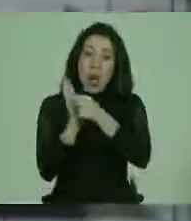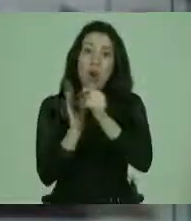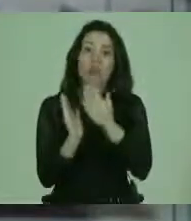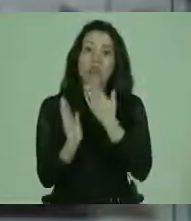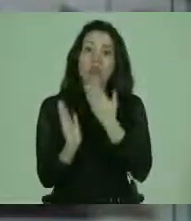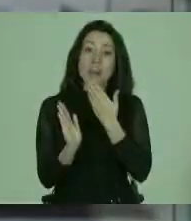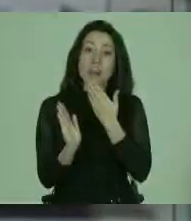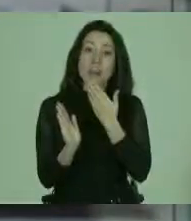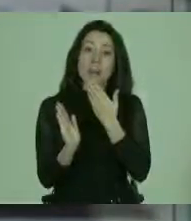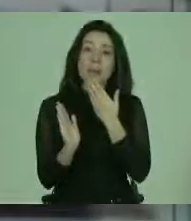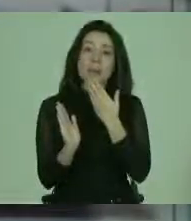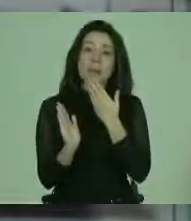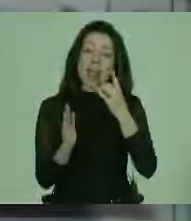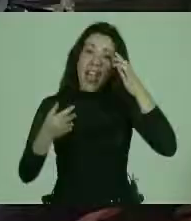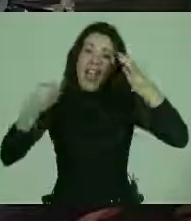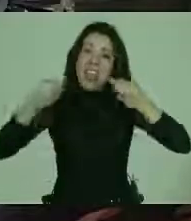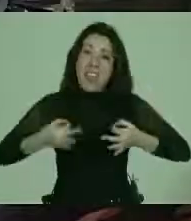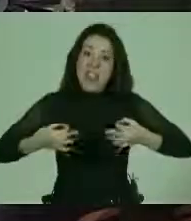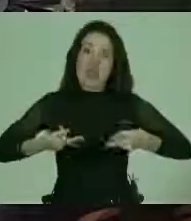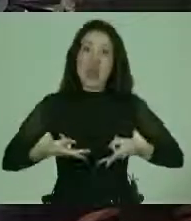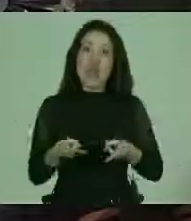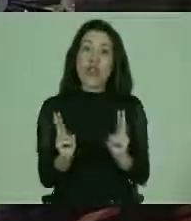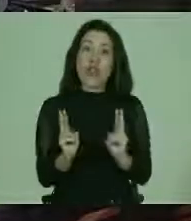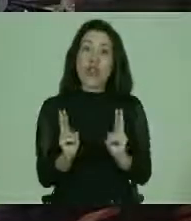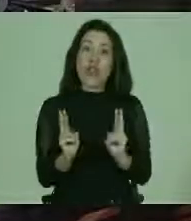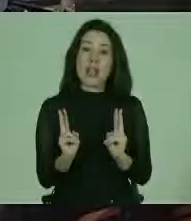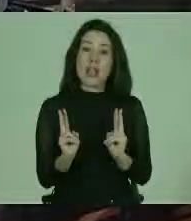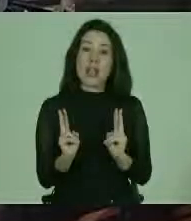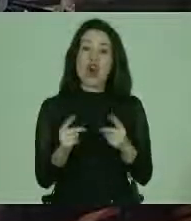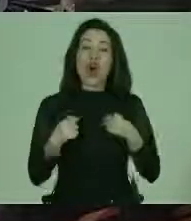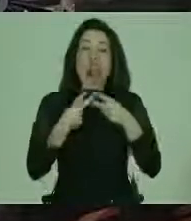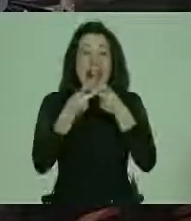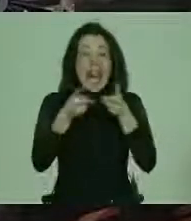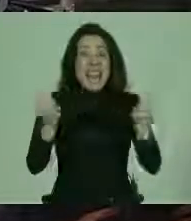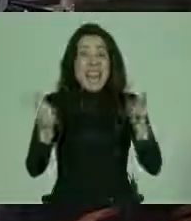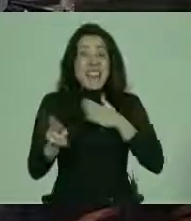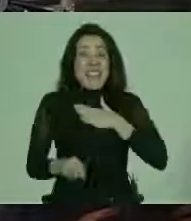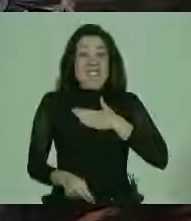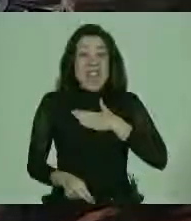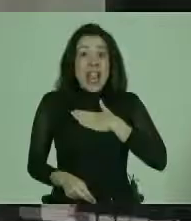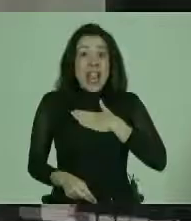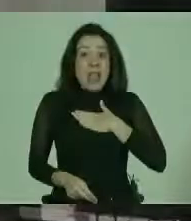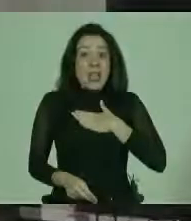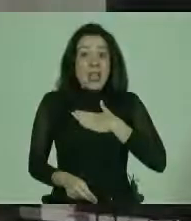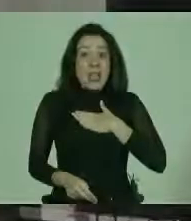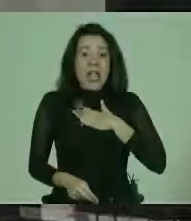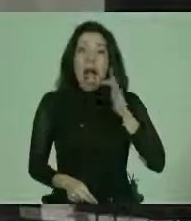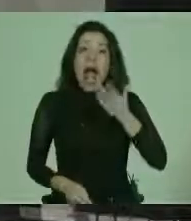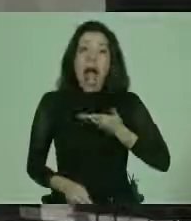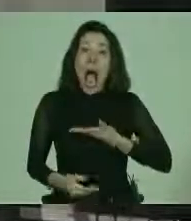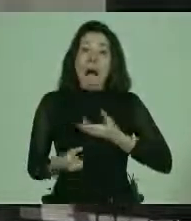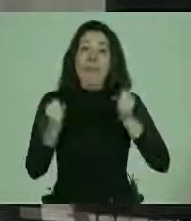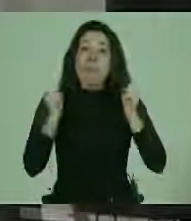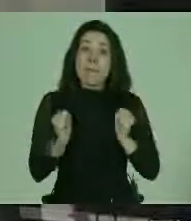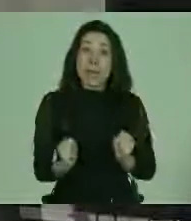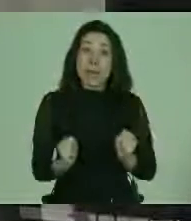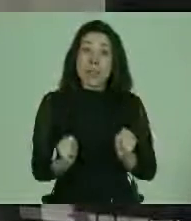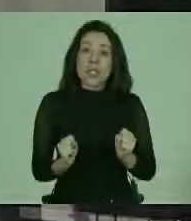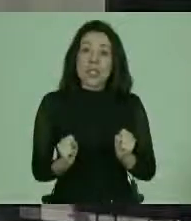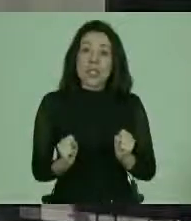también la decisión y el derecho a libremente tener la posibilidad